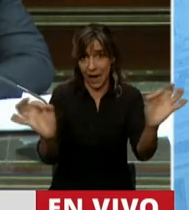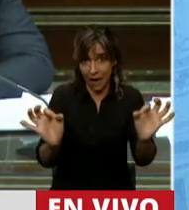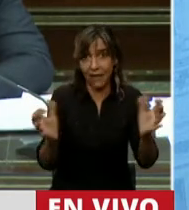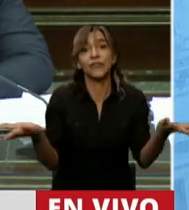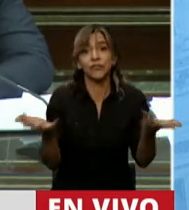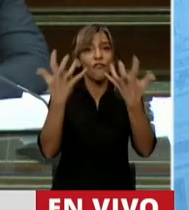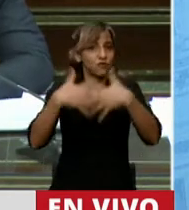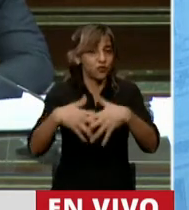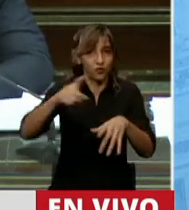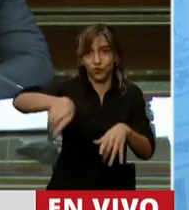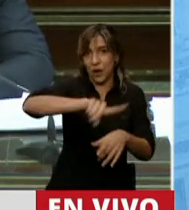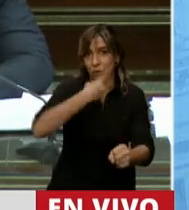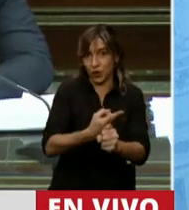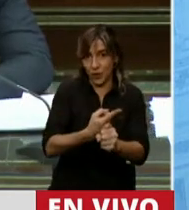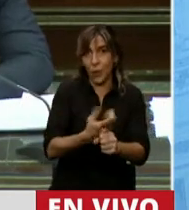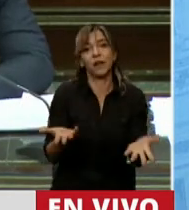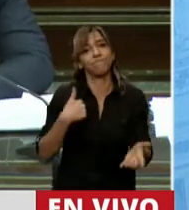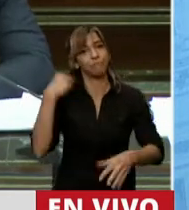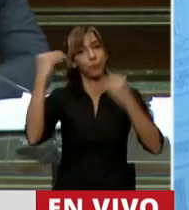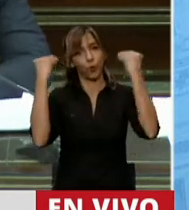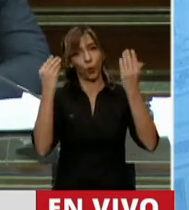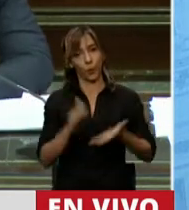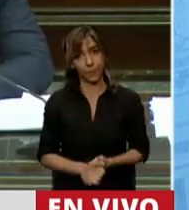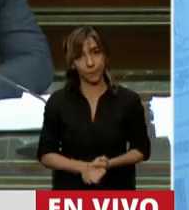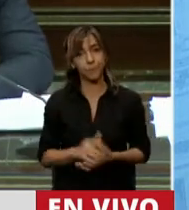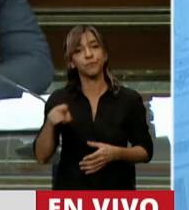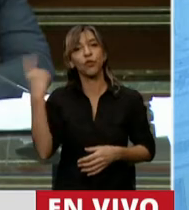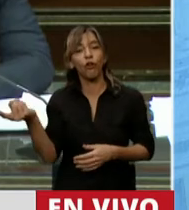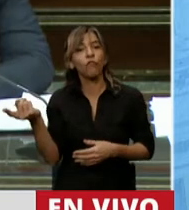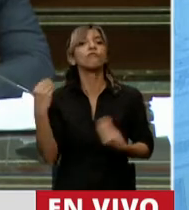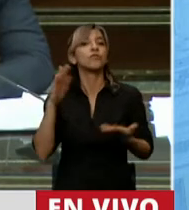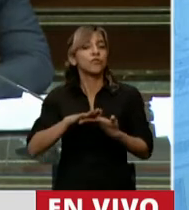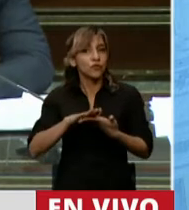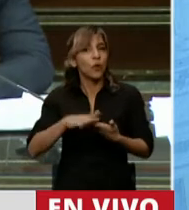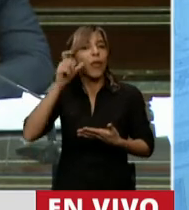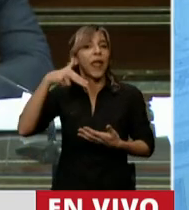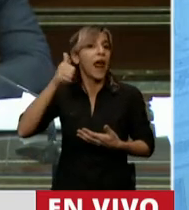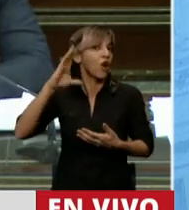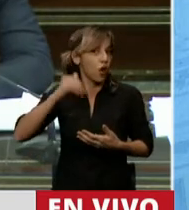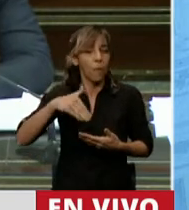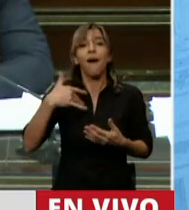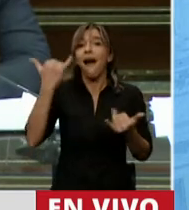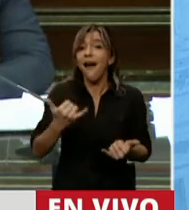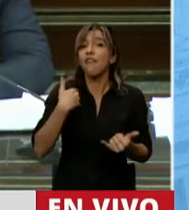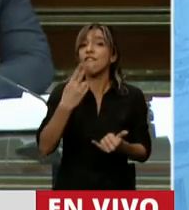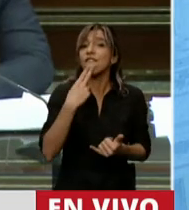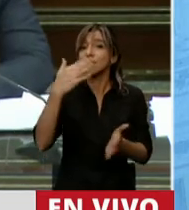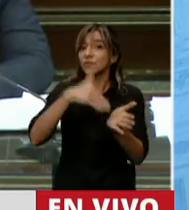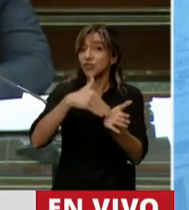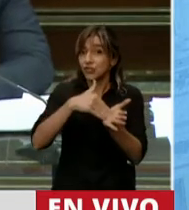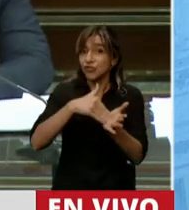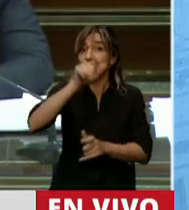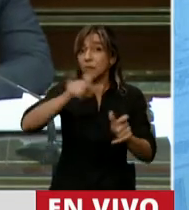me preocupa. El segundo punto tiene que ver con el ENACOM. Hay 11 millones de personas que estaban en la